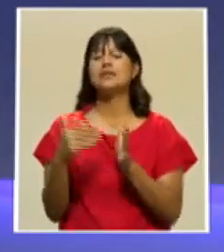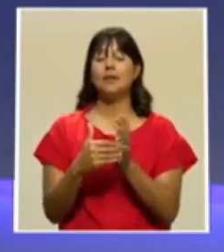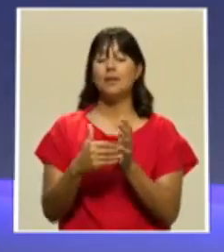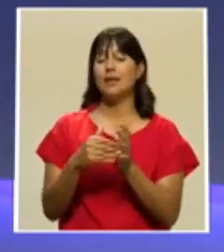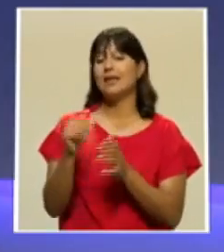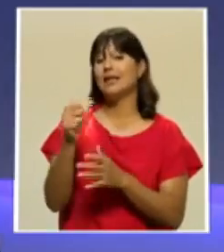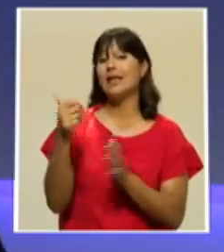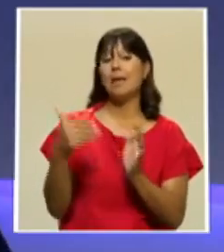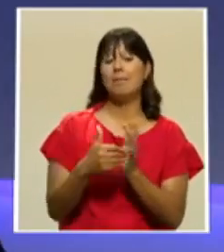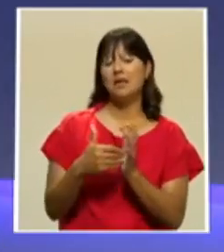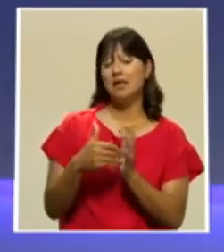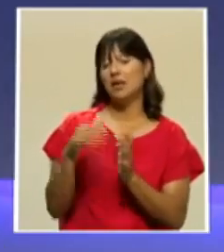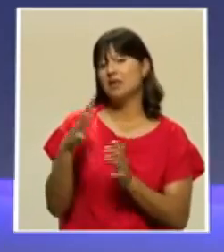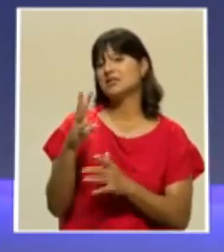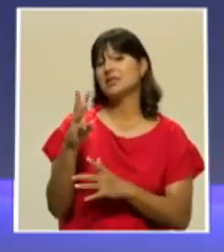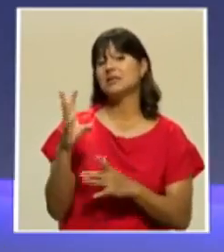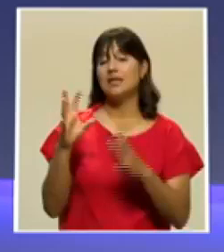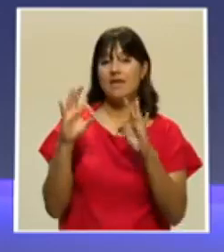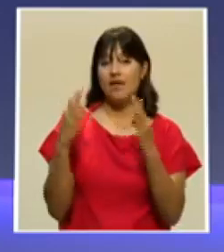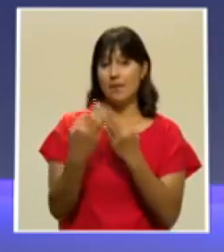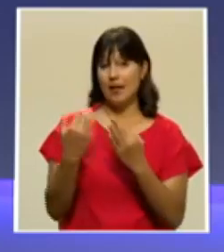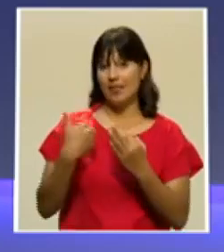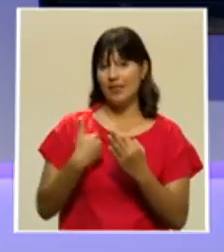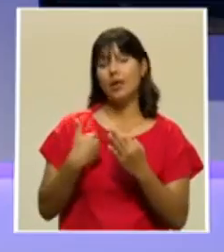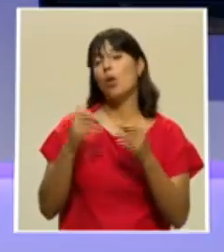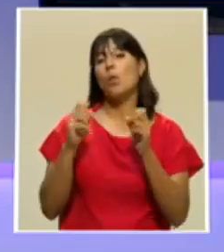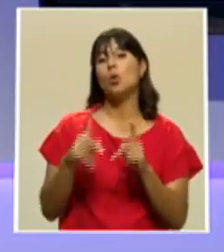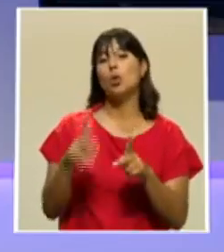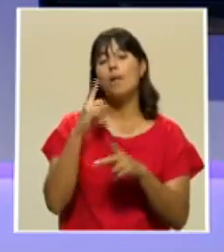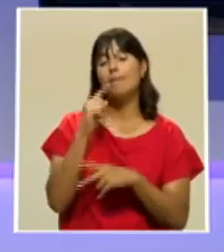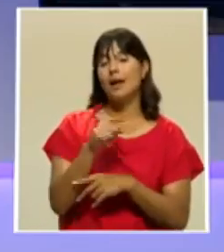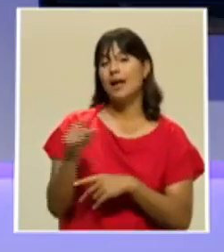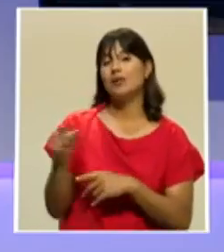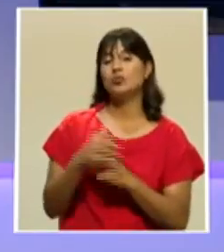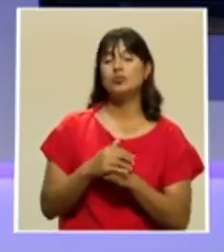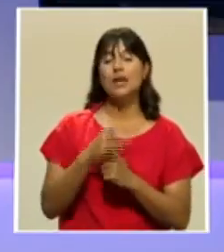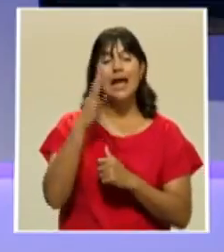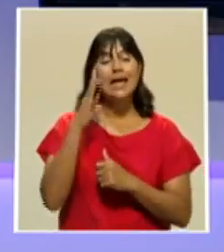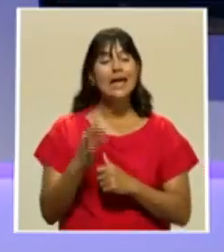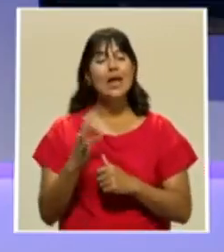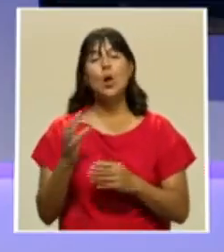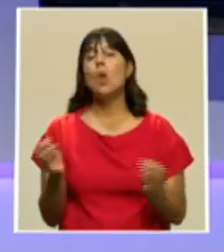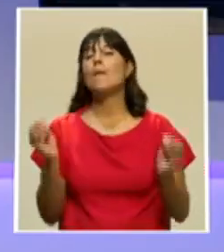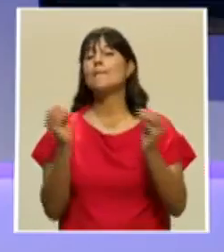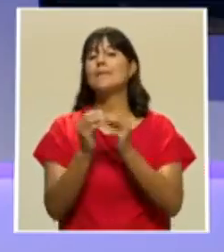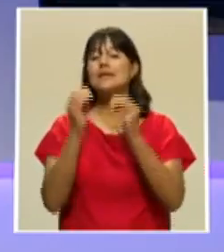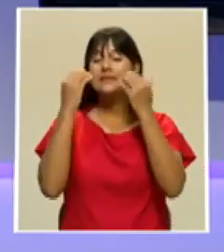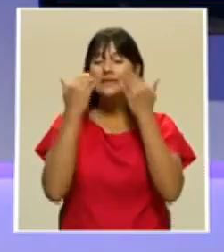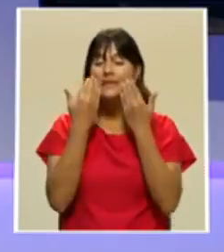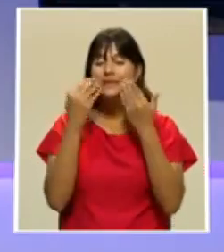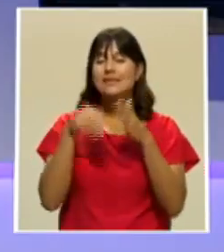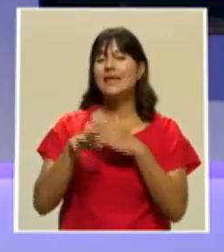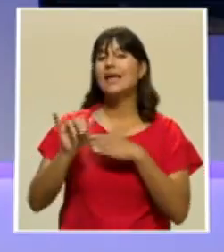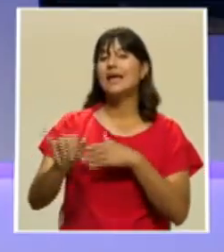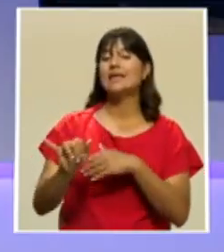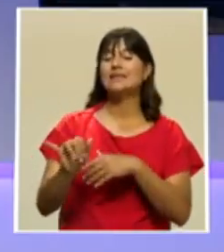son 600 familias. ¿Hay opciones para esa gente? Y eso es quizás lo más triste de esta historia y lo que más nos